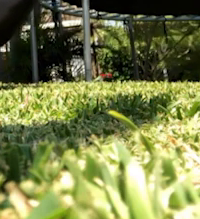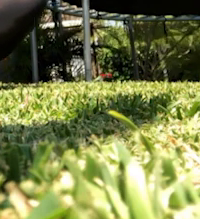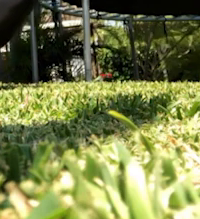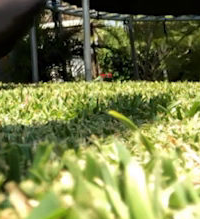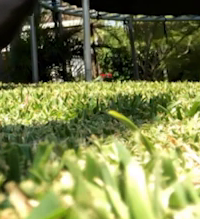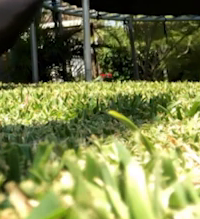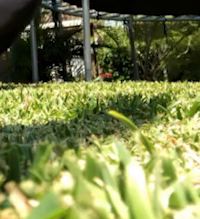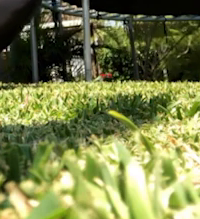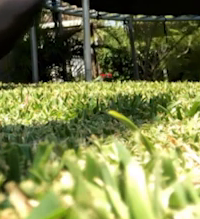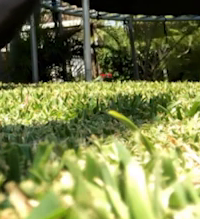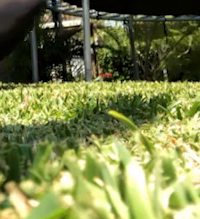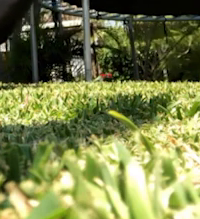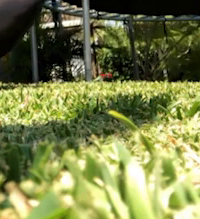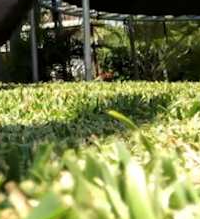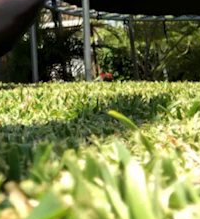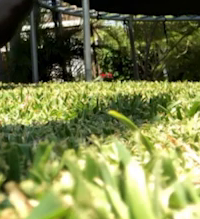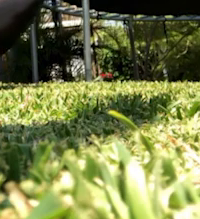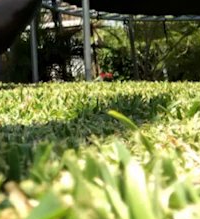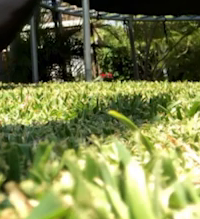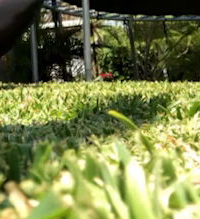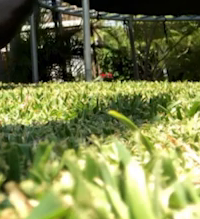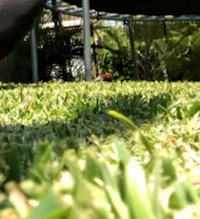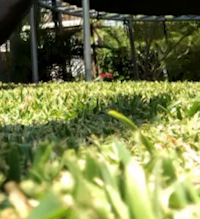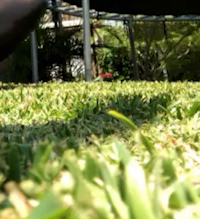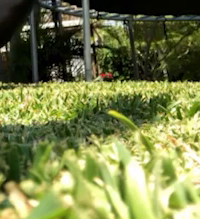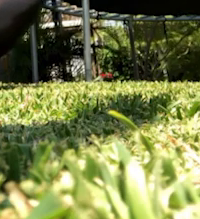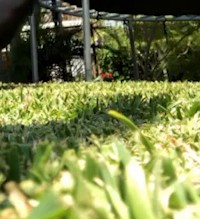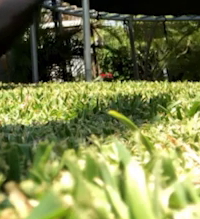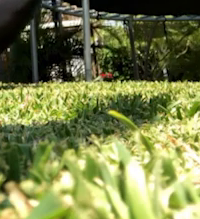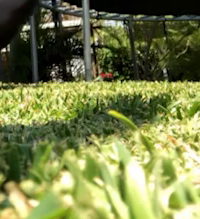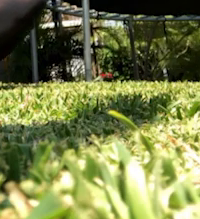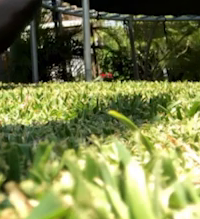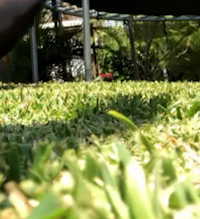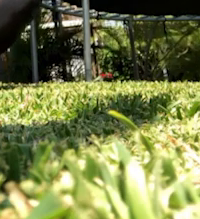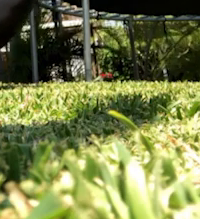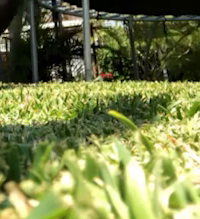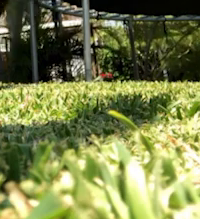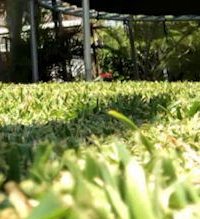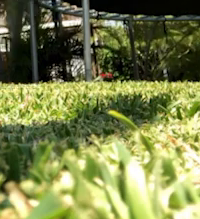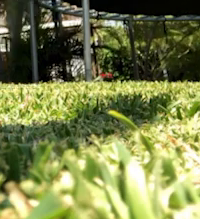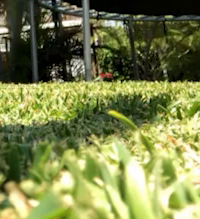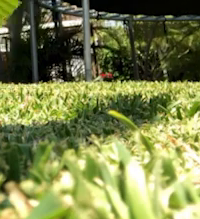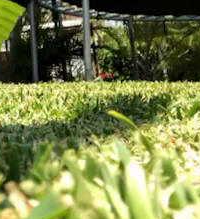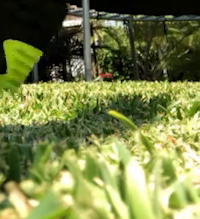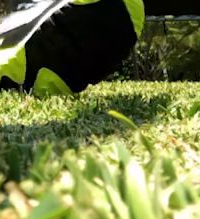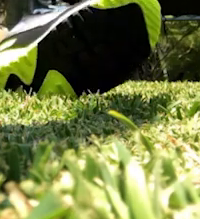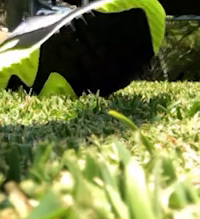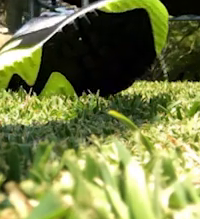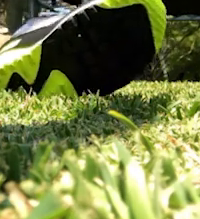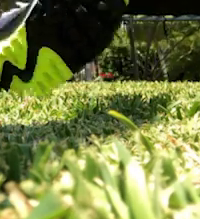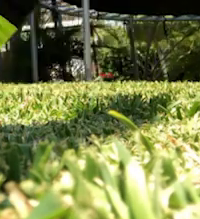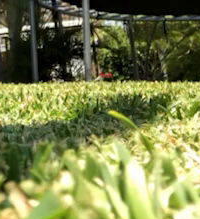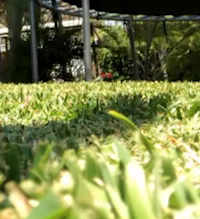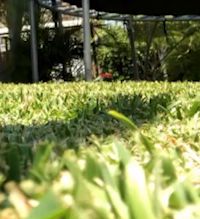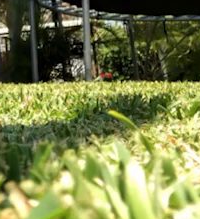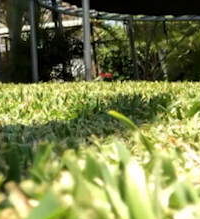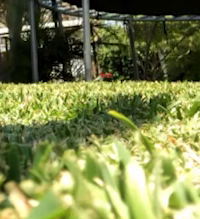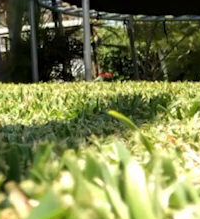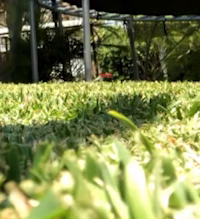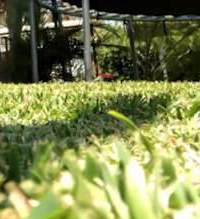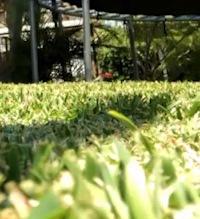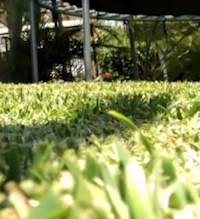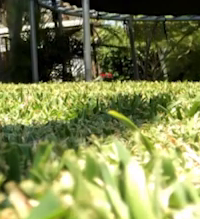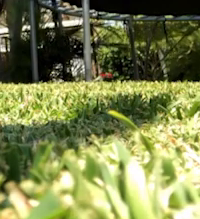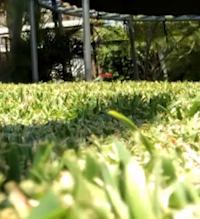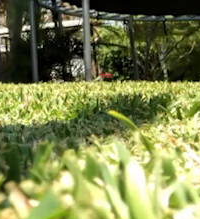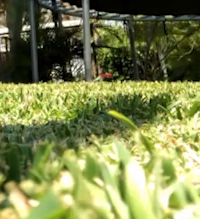Así es. Y ahora vamos a pasar con la parte de los brazos. Los brazos pueden ponerse